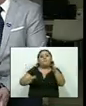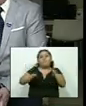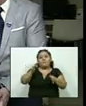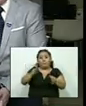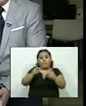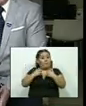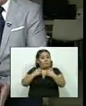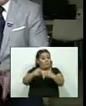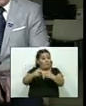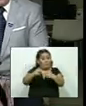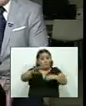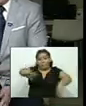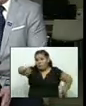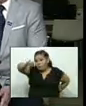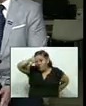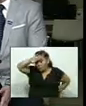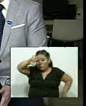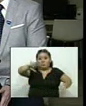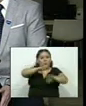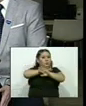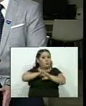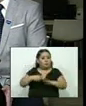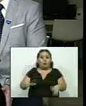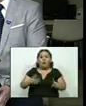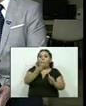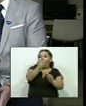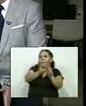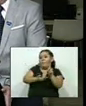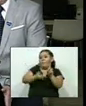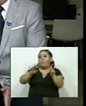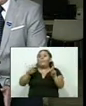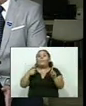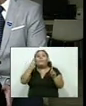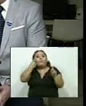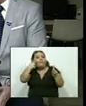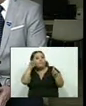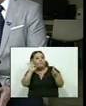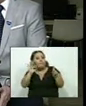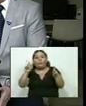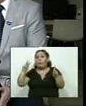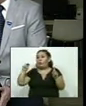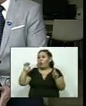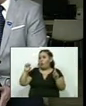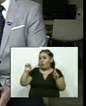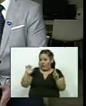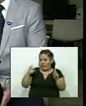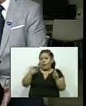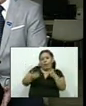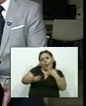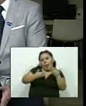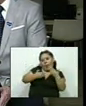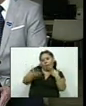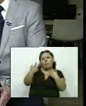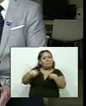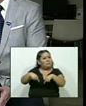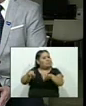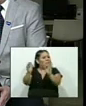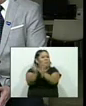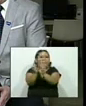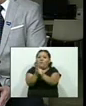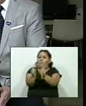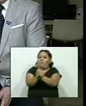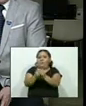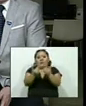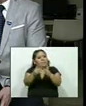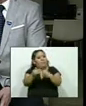operación Cuscatlán concluyó. Las declaraciones del testigo criteriado no es, sin embargo, siguen generando polémica, siguen generando